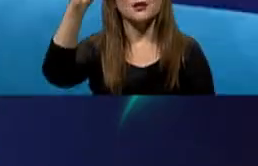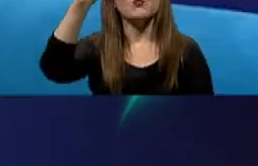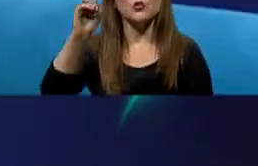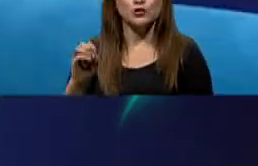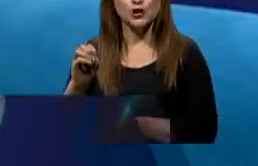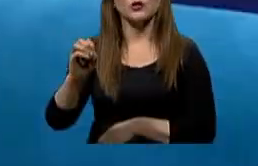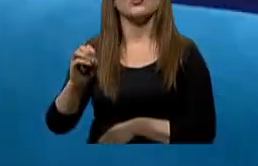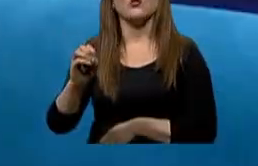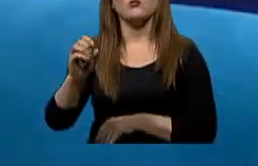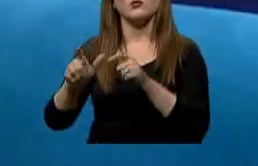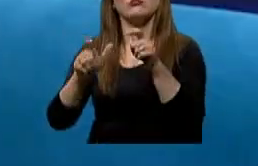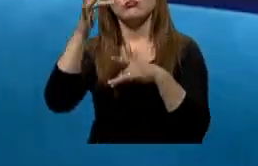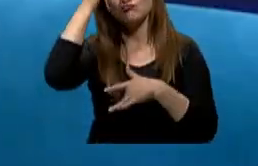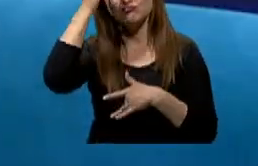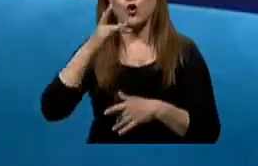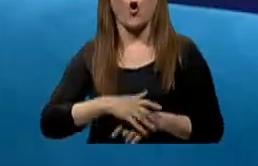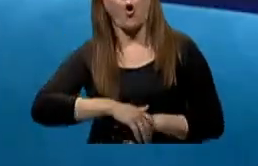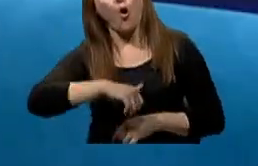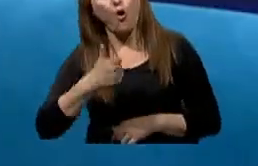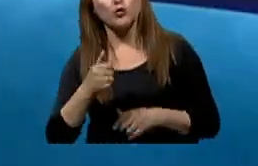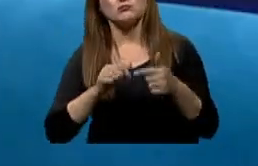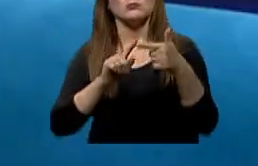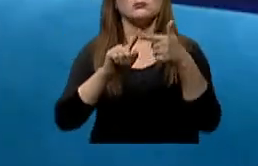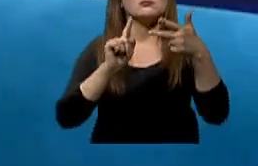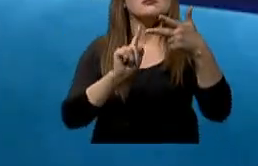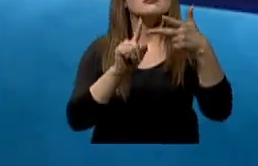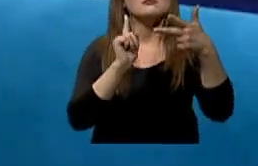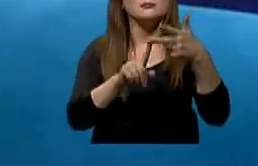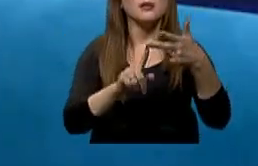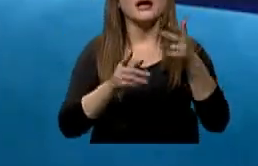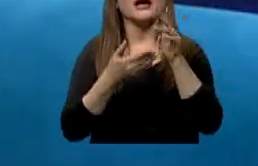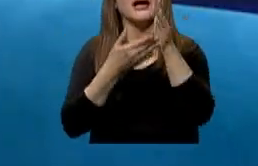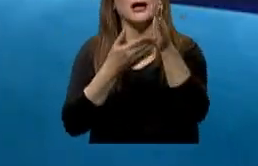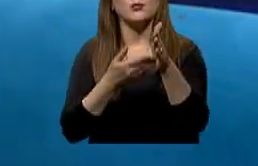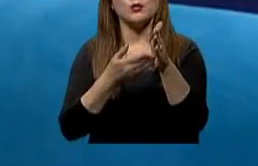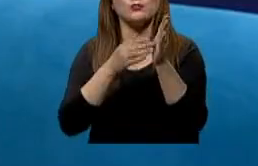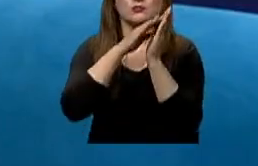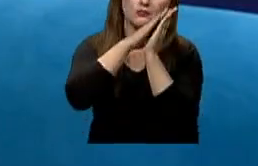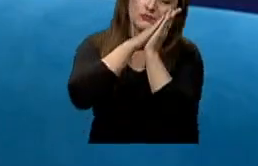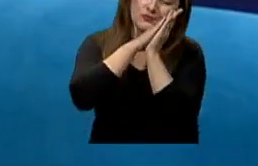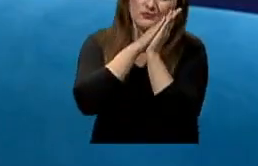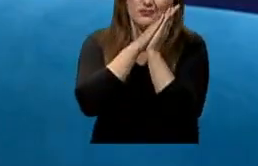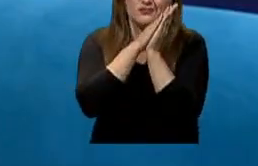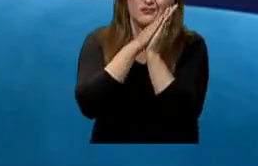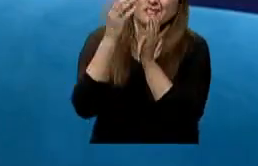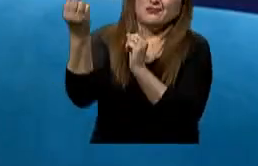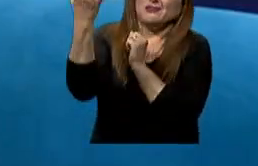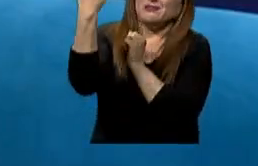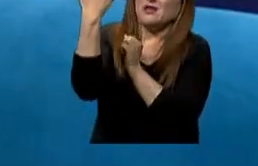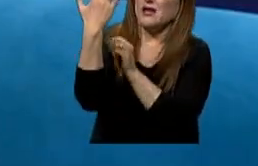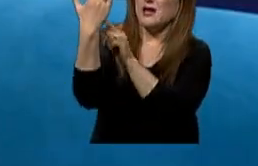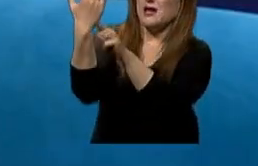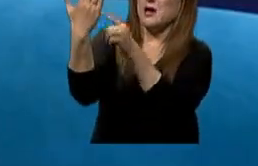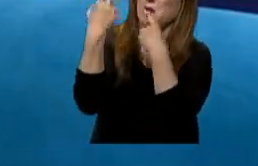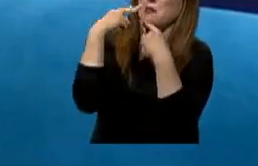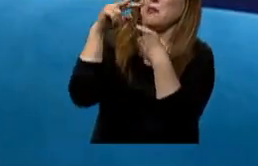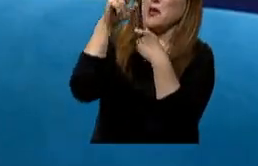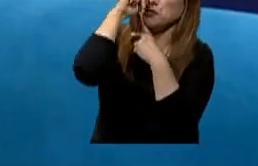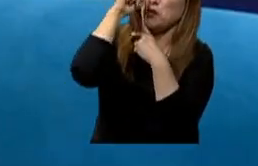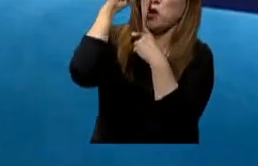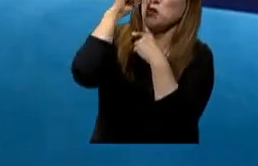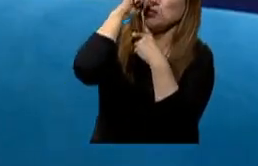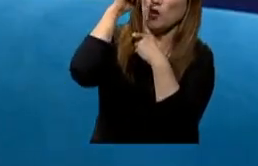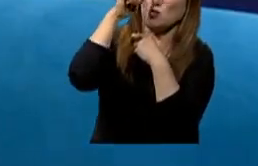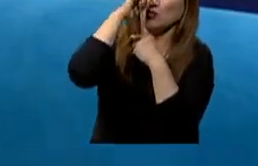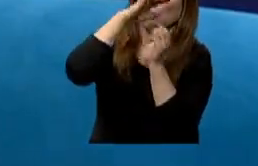síntoma son las alucinaciones hipnagógicas, es decir, los sueños muy reales, muy vívidos durante el sueño.